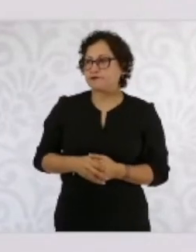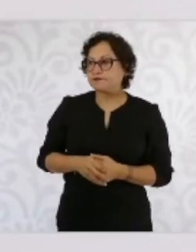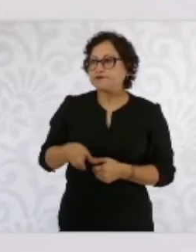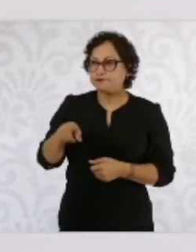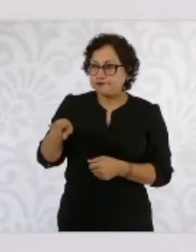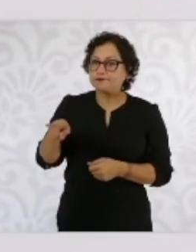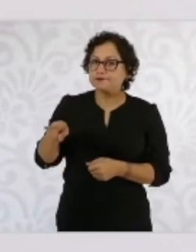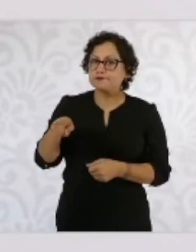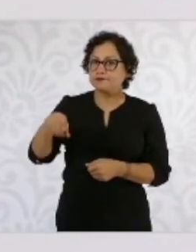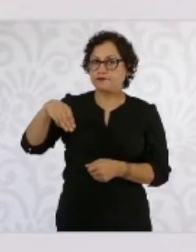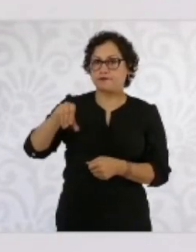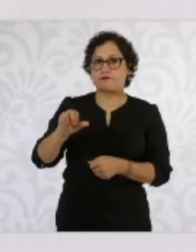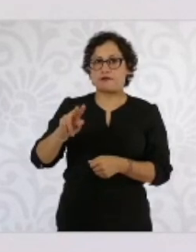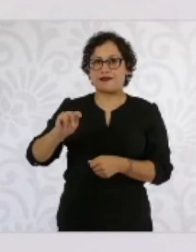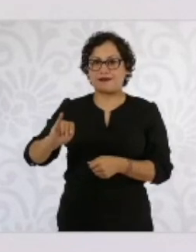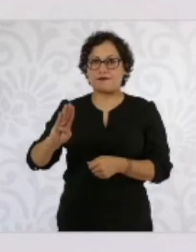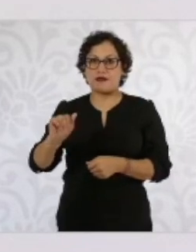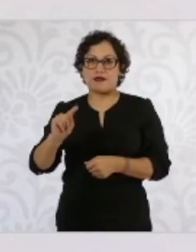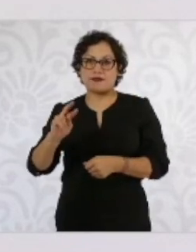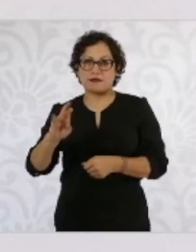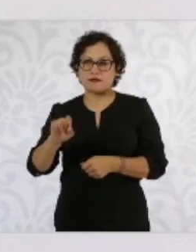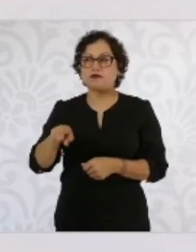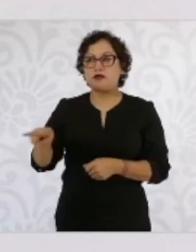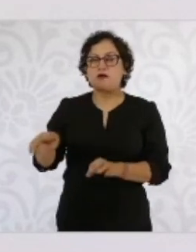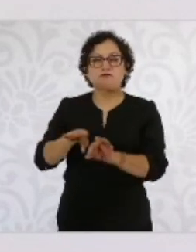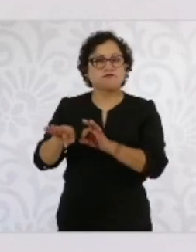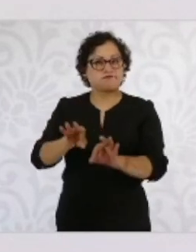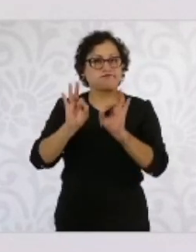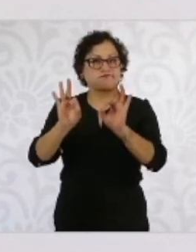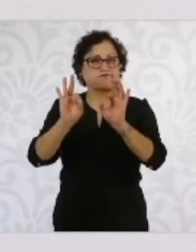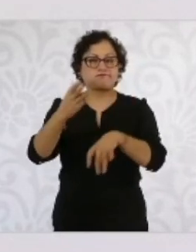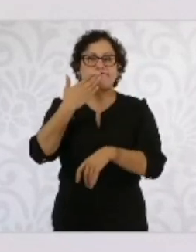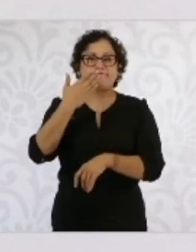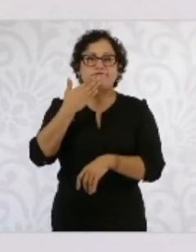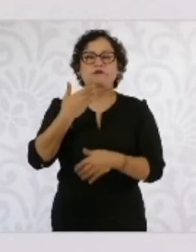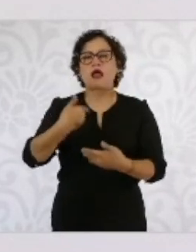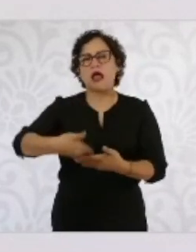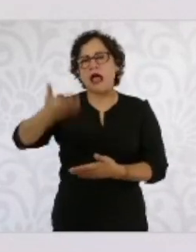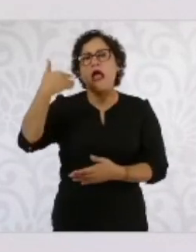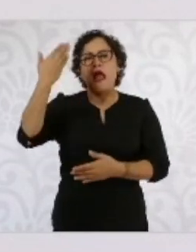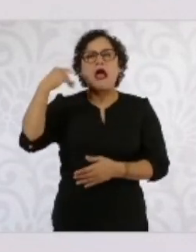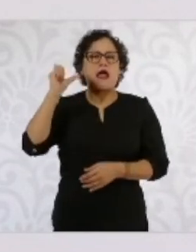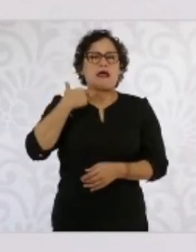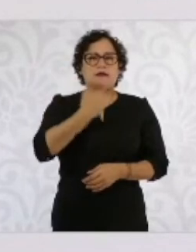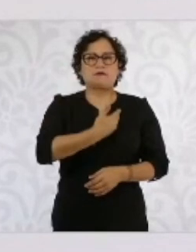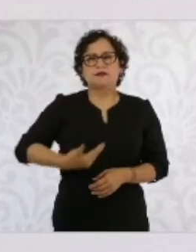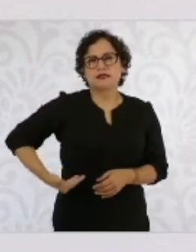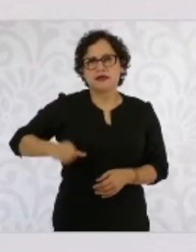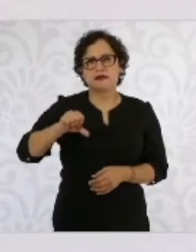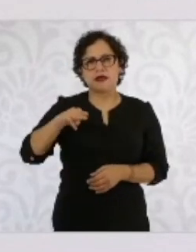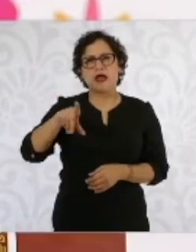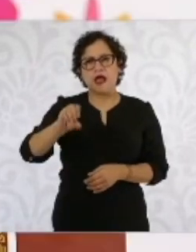está revisando, ya venía desde el presidente López Obrador y